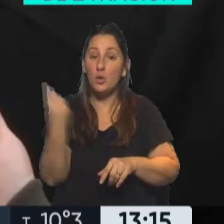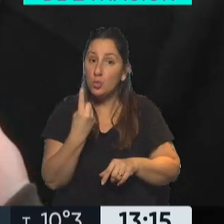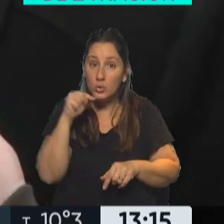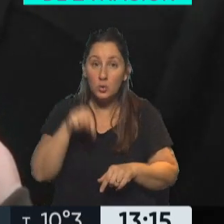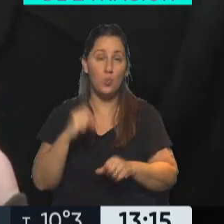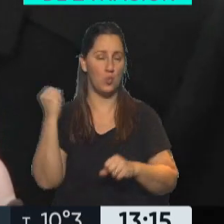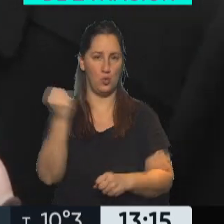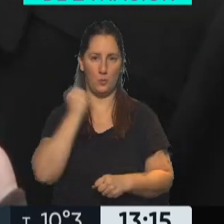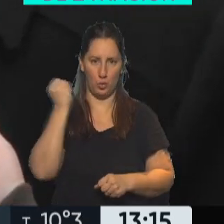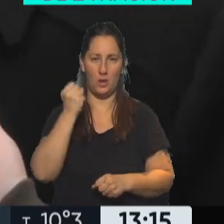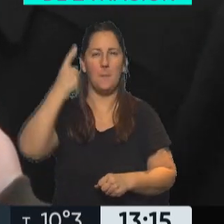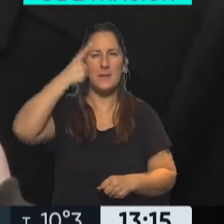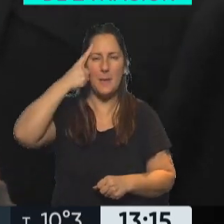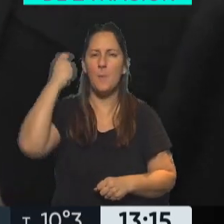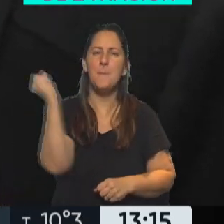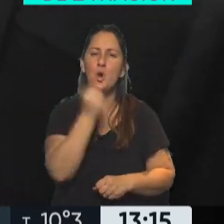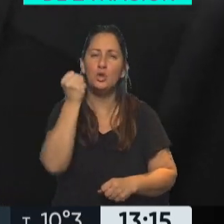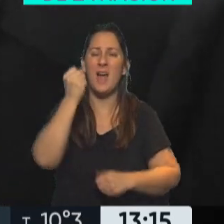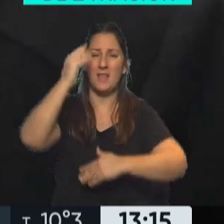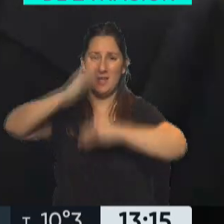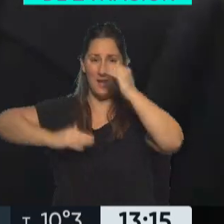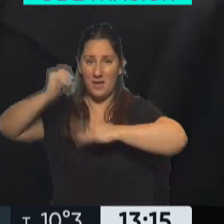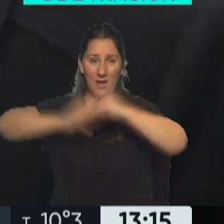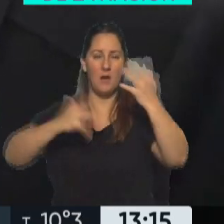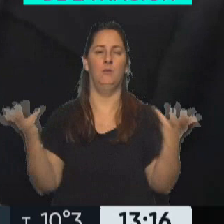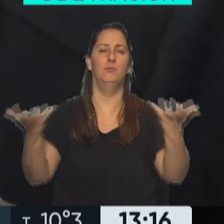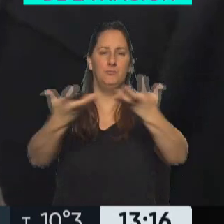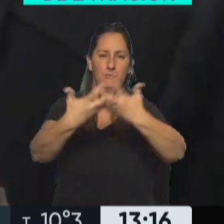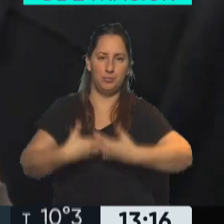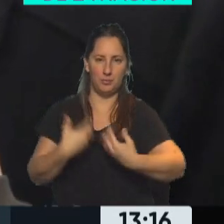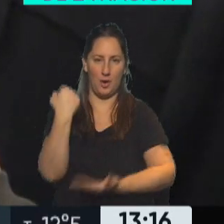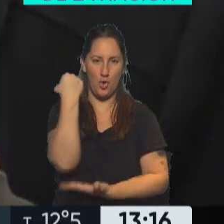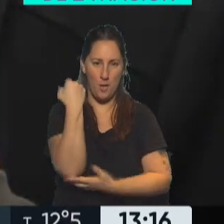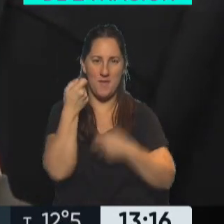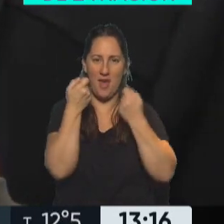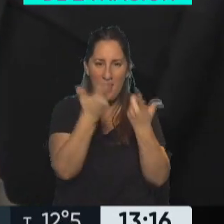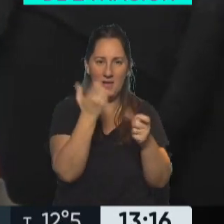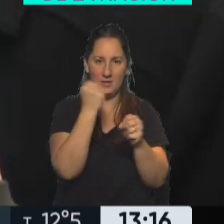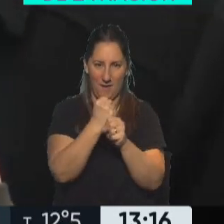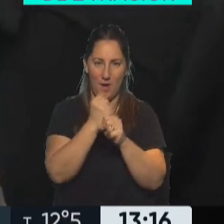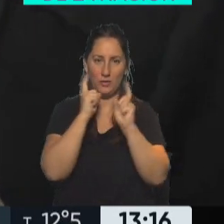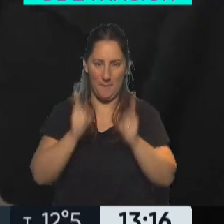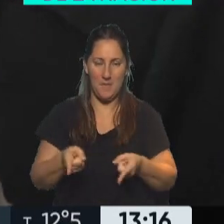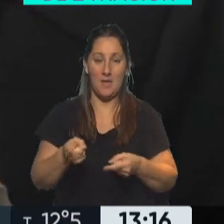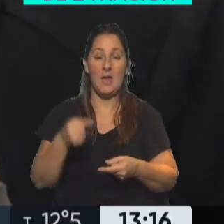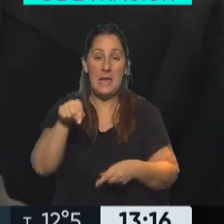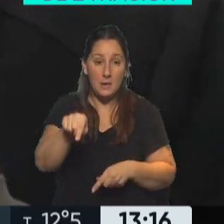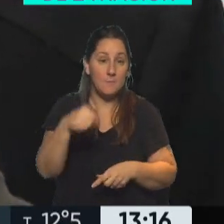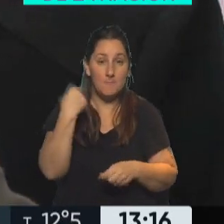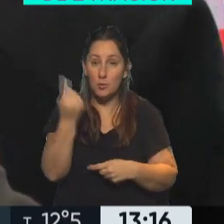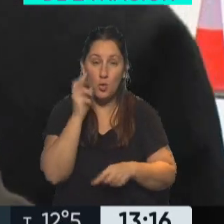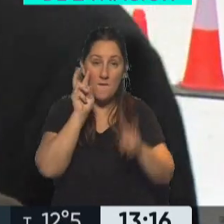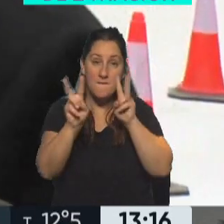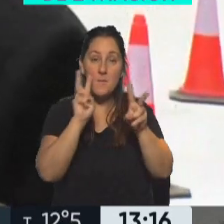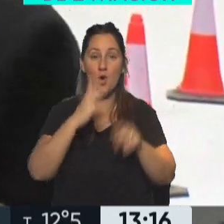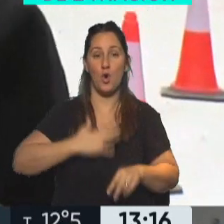importante, porque creemos en la obra pública como dinamizador de la economía y como dinamizador del trabajo. Y eso es lo que estamos viendo. Estamos